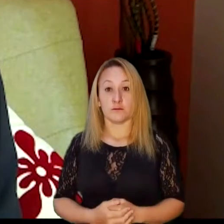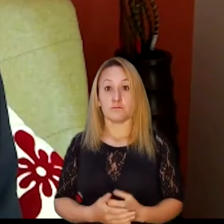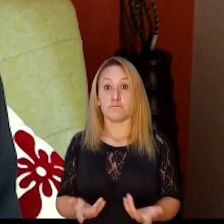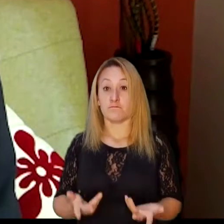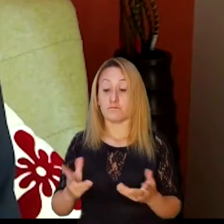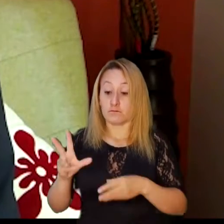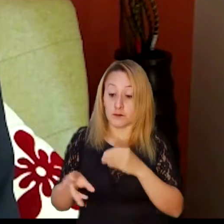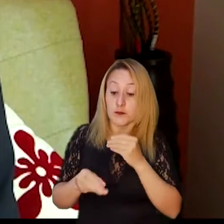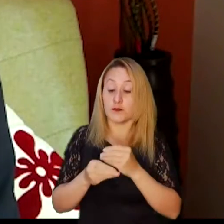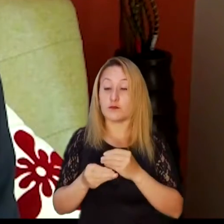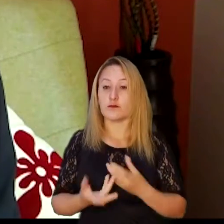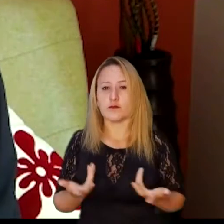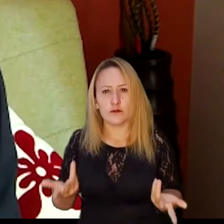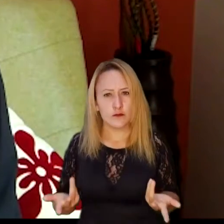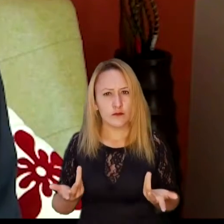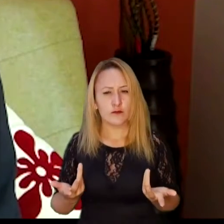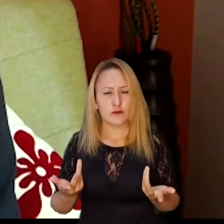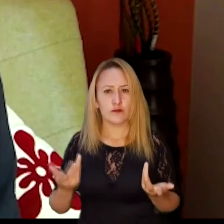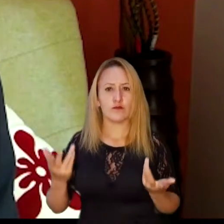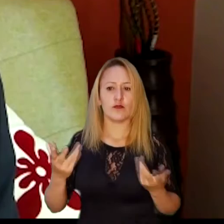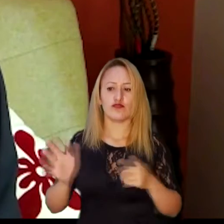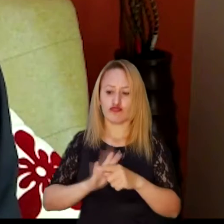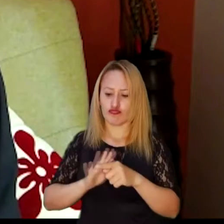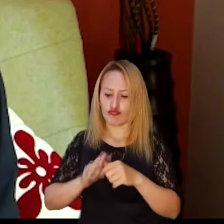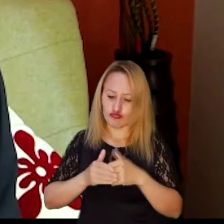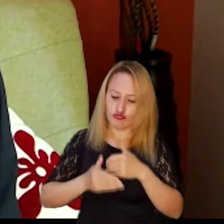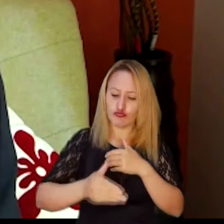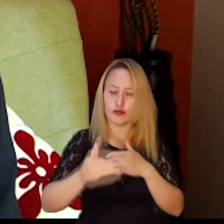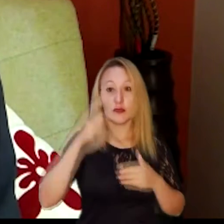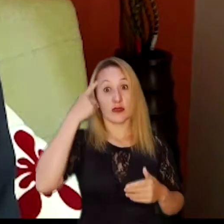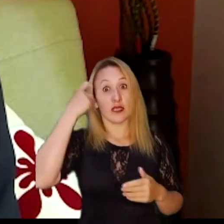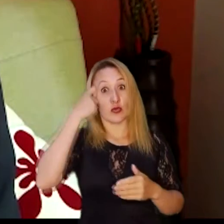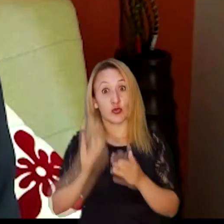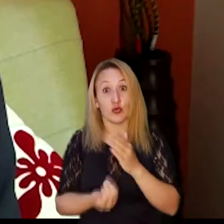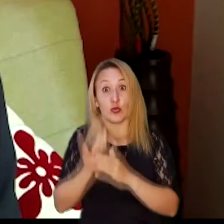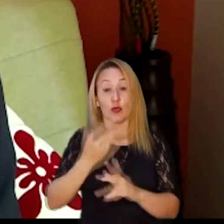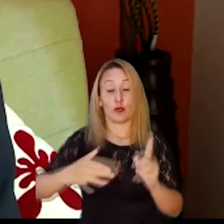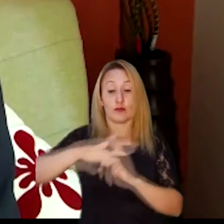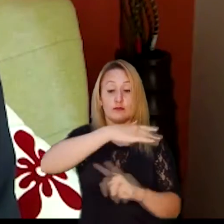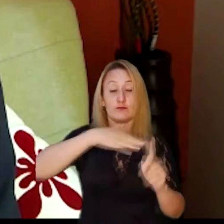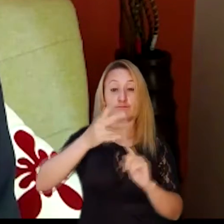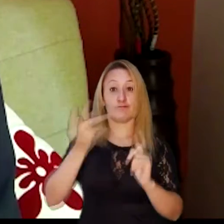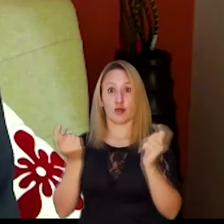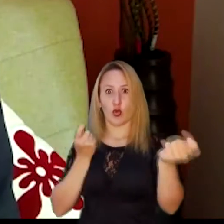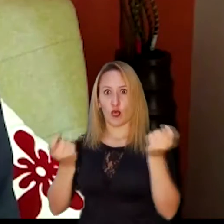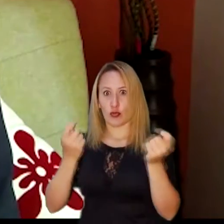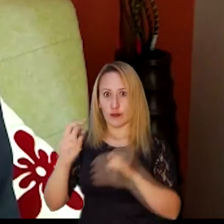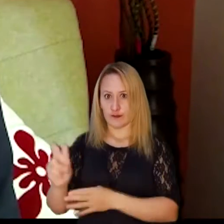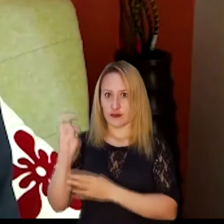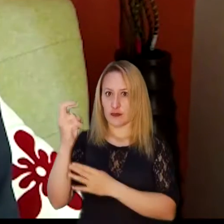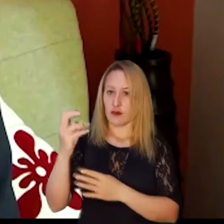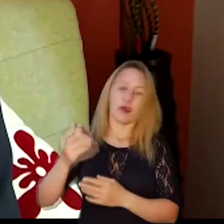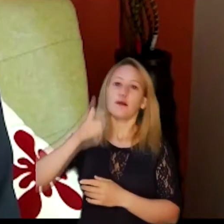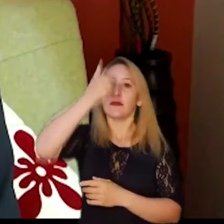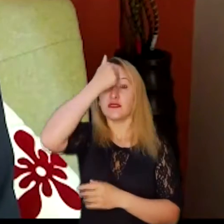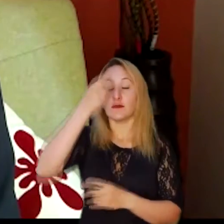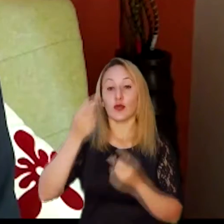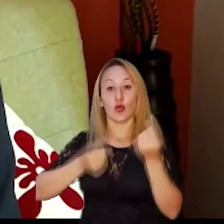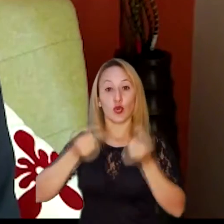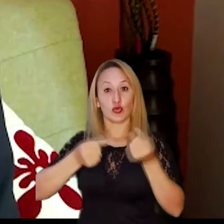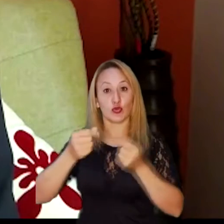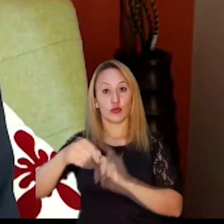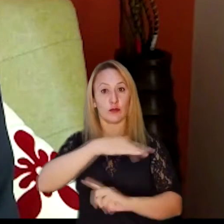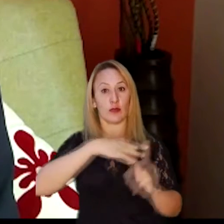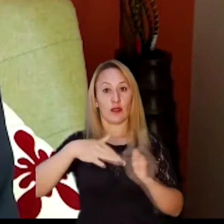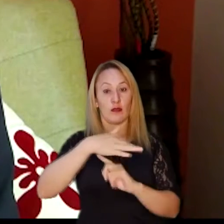de los gestores fiscales. Adicionalmente, la necesidad de llevar a la práctica los nuevos retos ambientales del control fiscal, como el